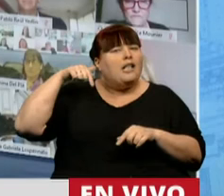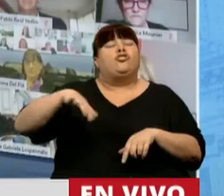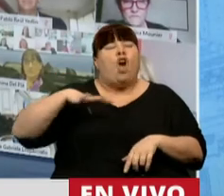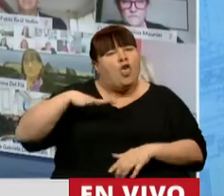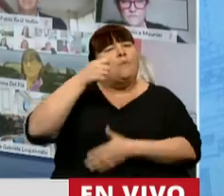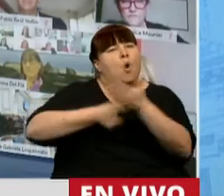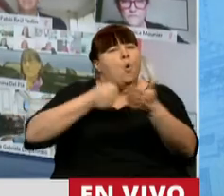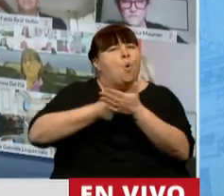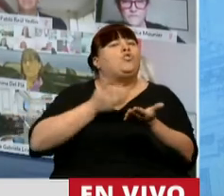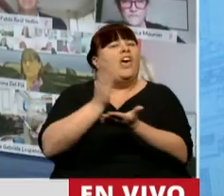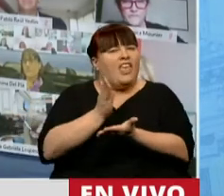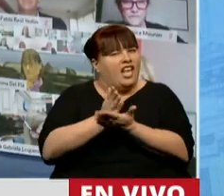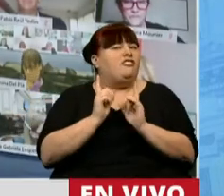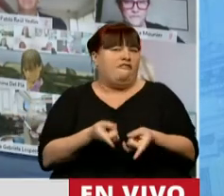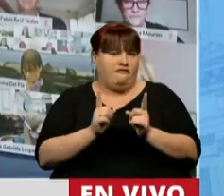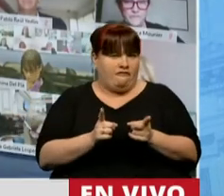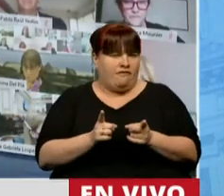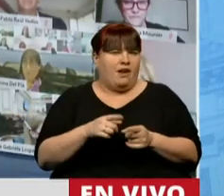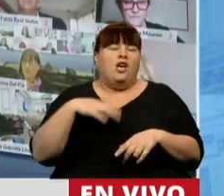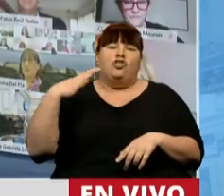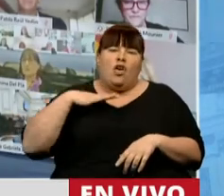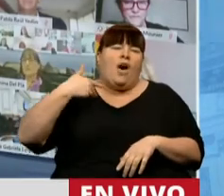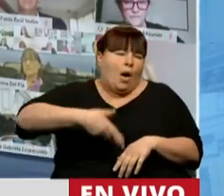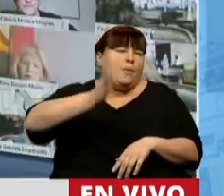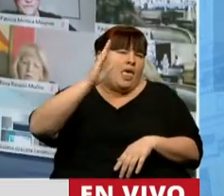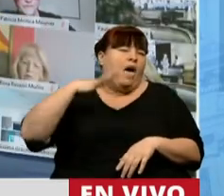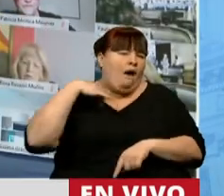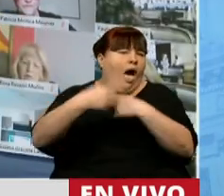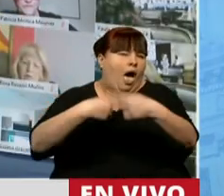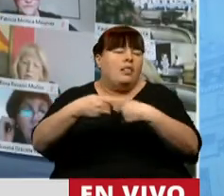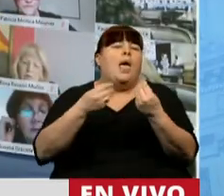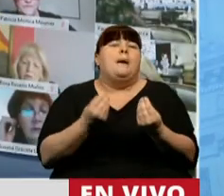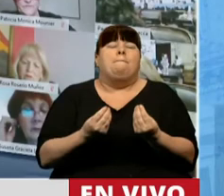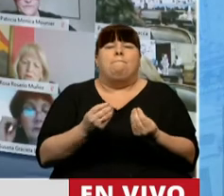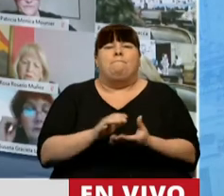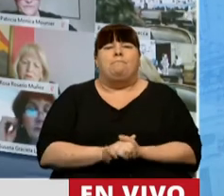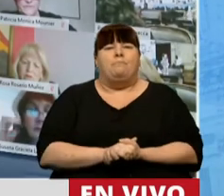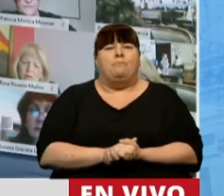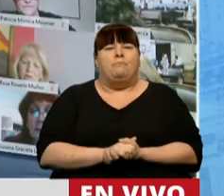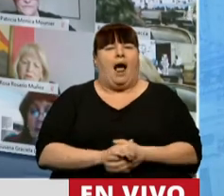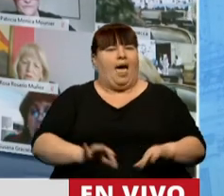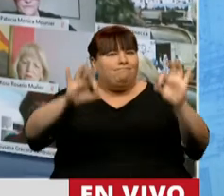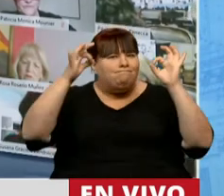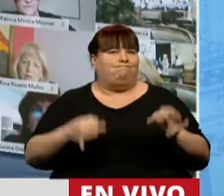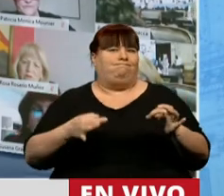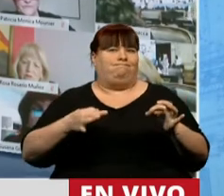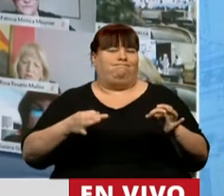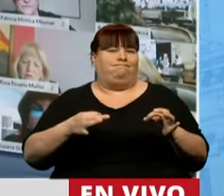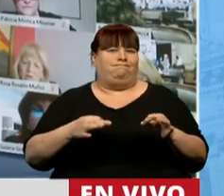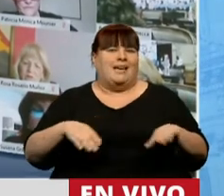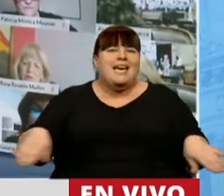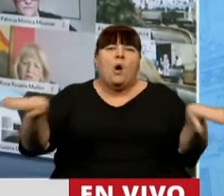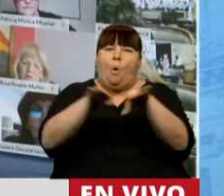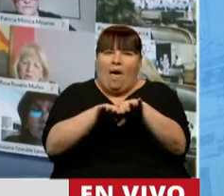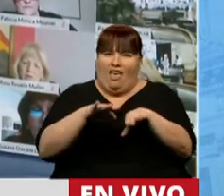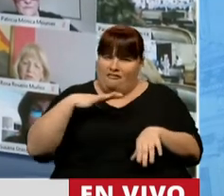luchar por nuestros derechos, recorrer todavía largos caminos para tener la plenitud en la